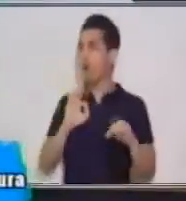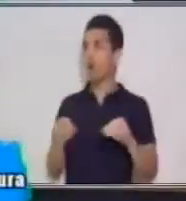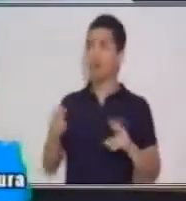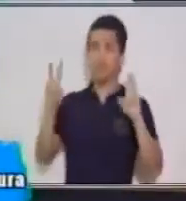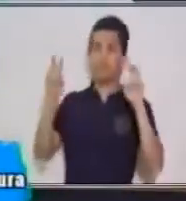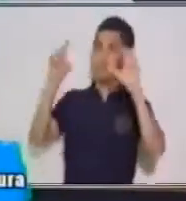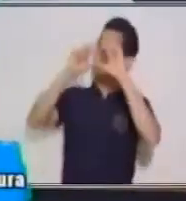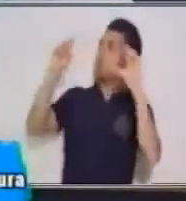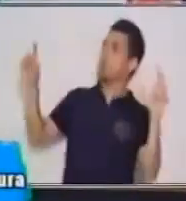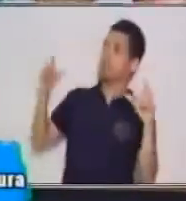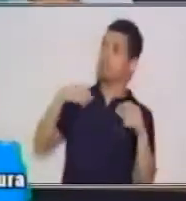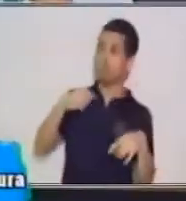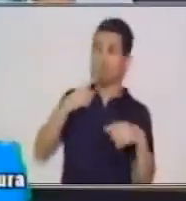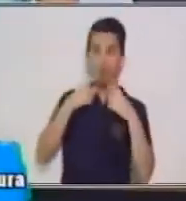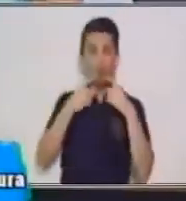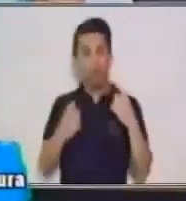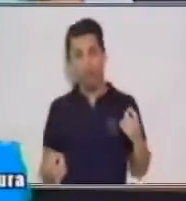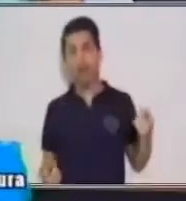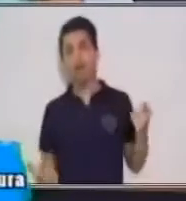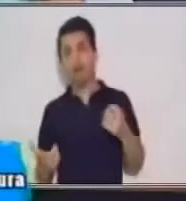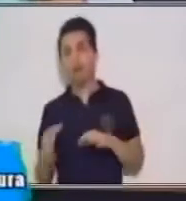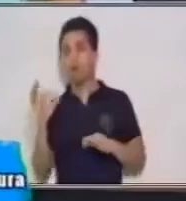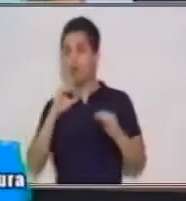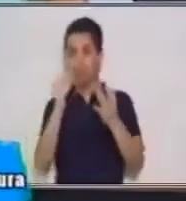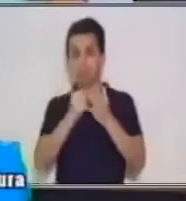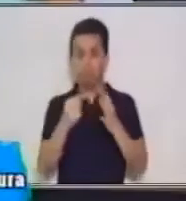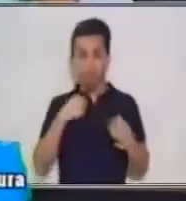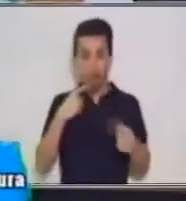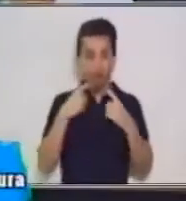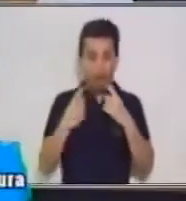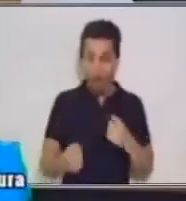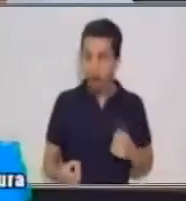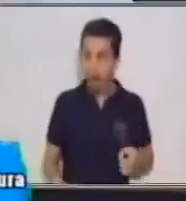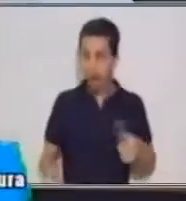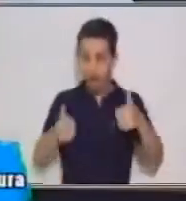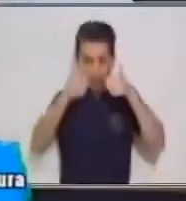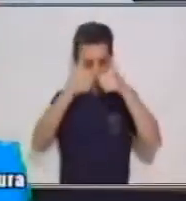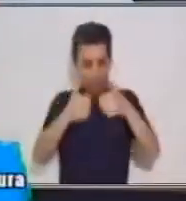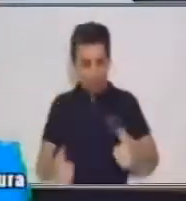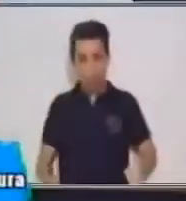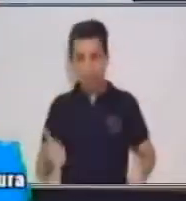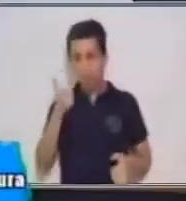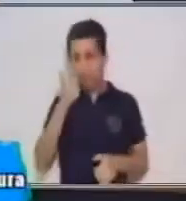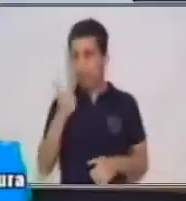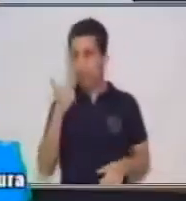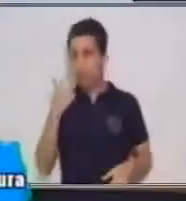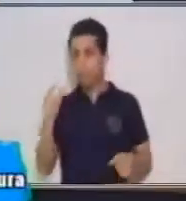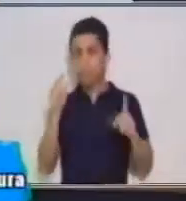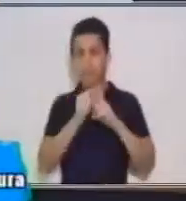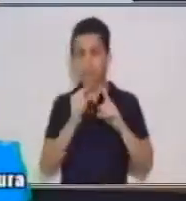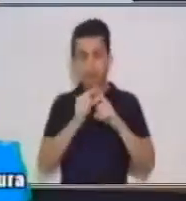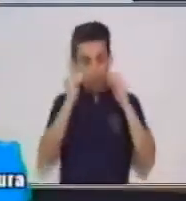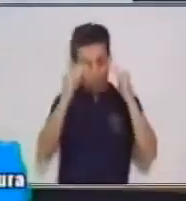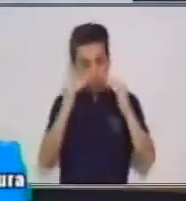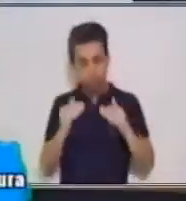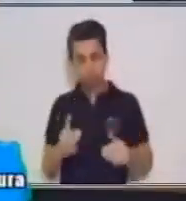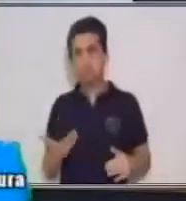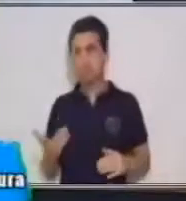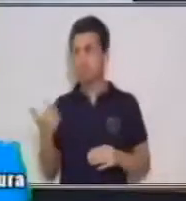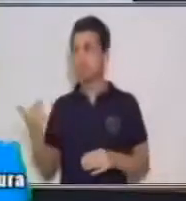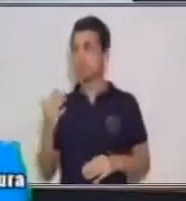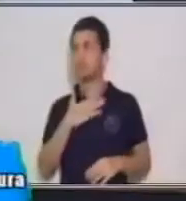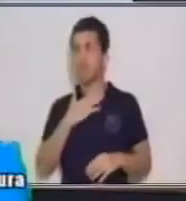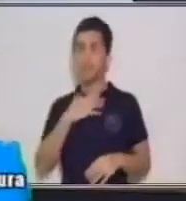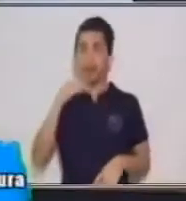que de igual manera me puede llamar la atención, analizarla por medio de las palabras o el título del libro